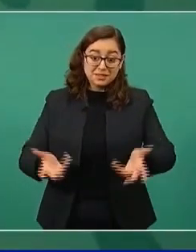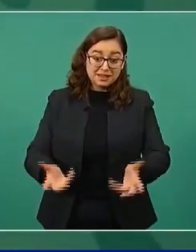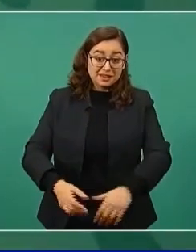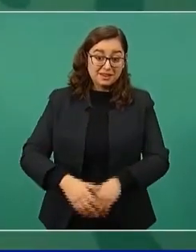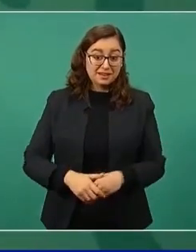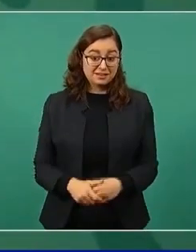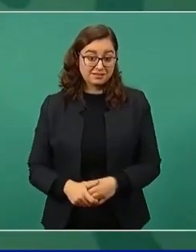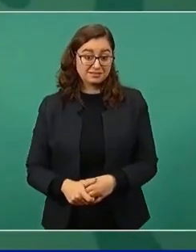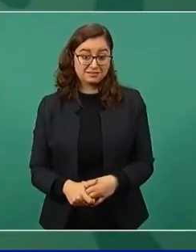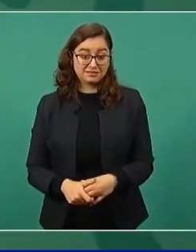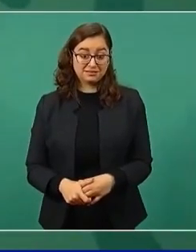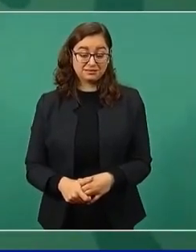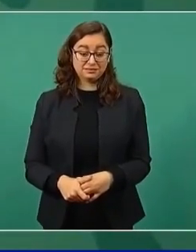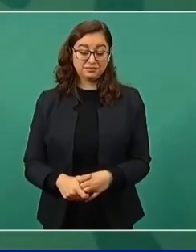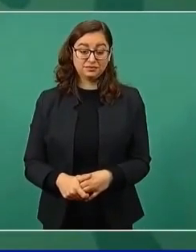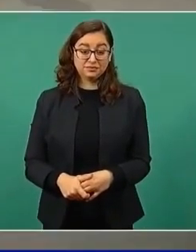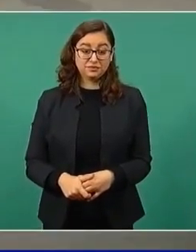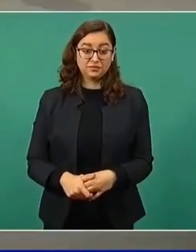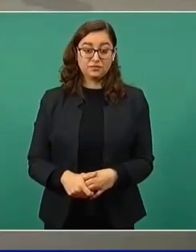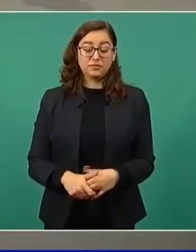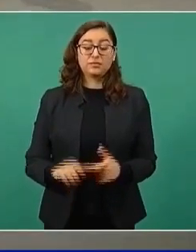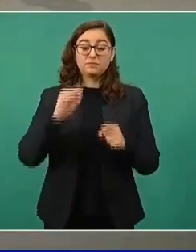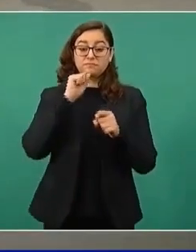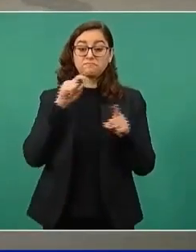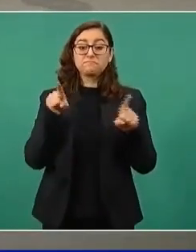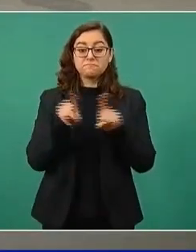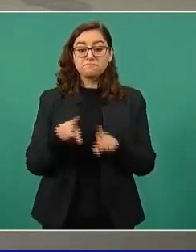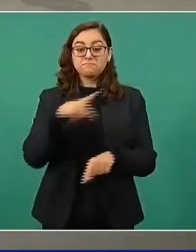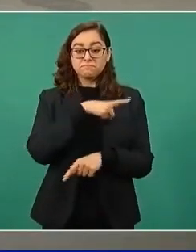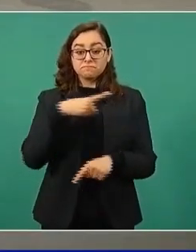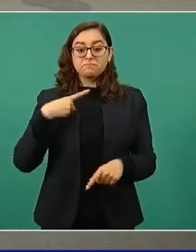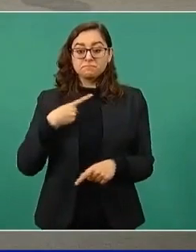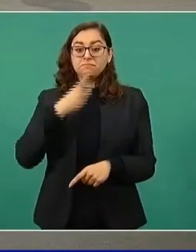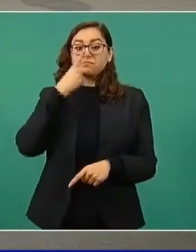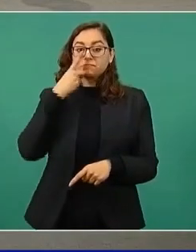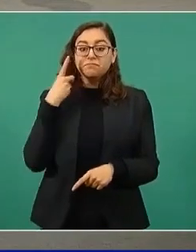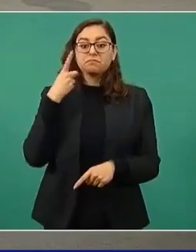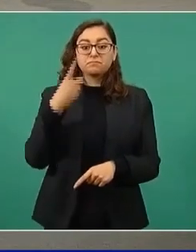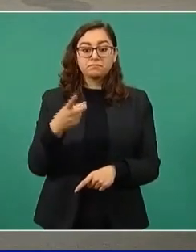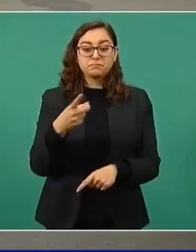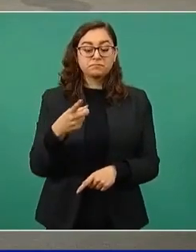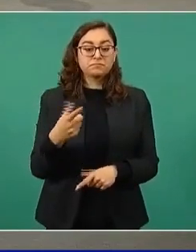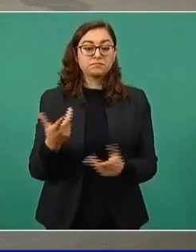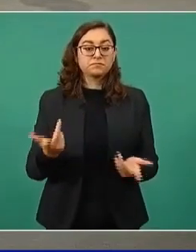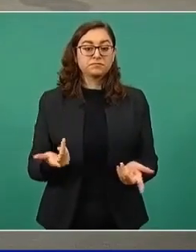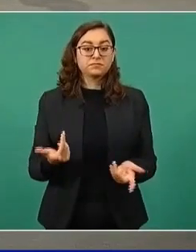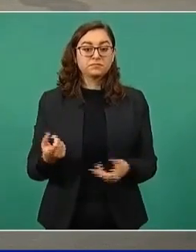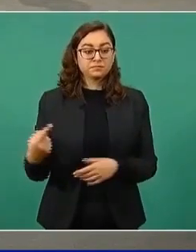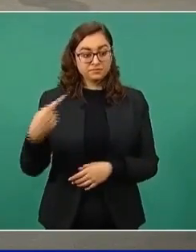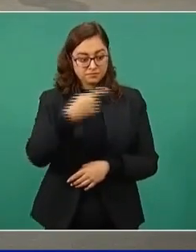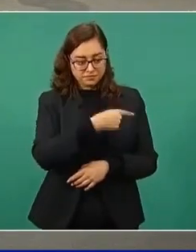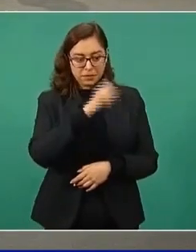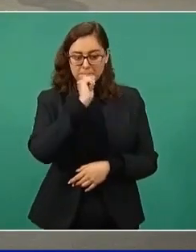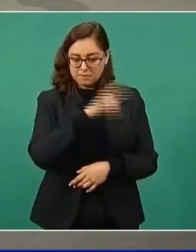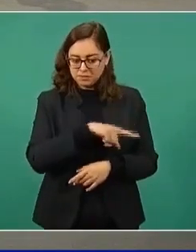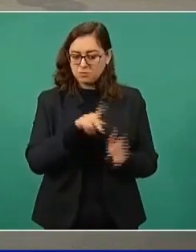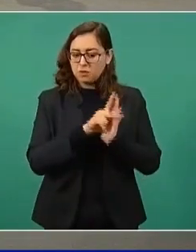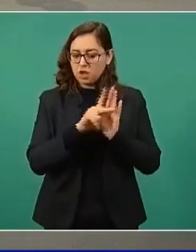tengo que también decirlo por la nota del Universal.